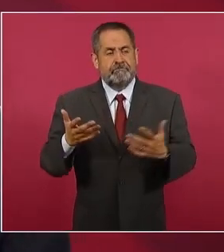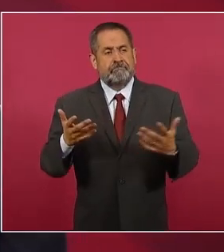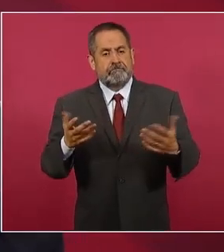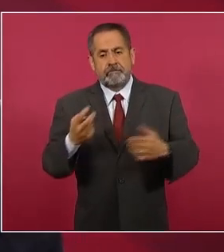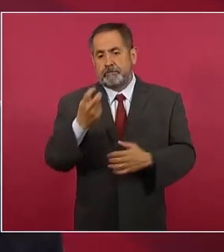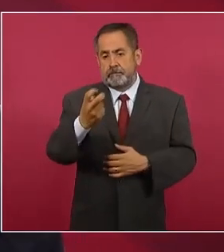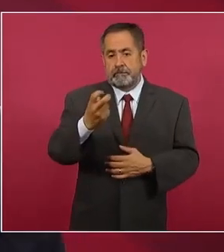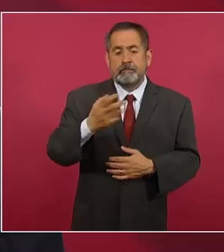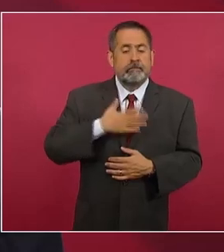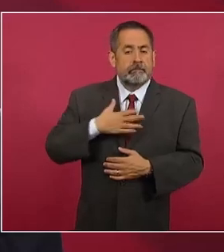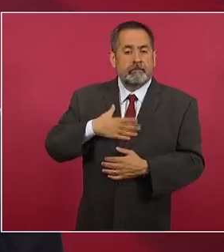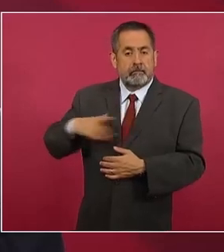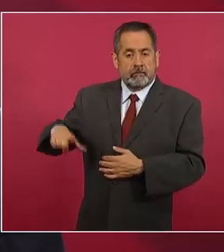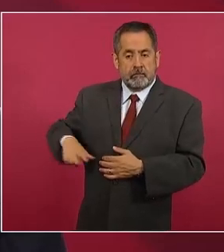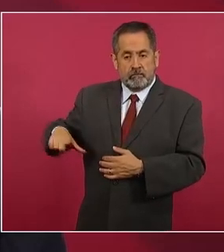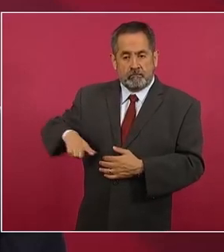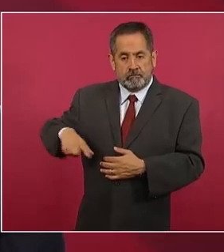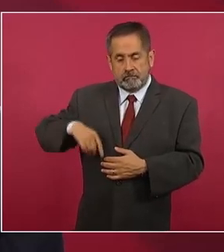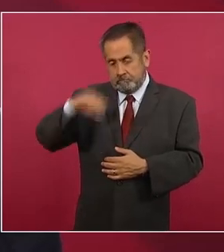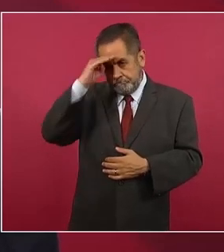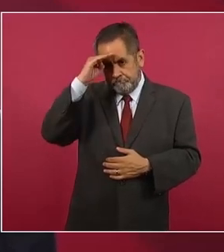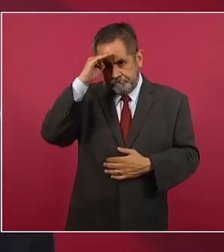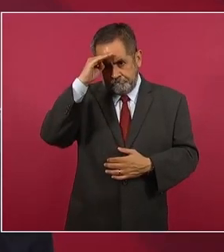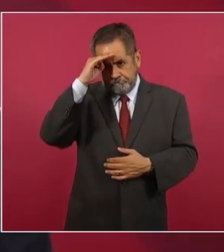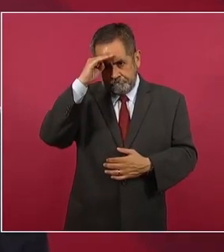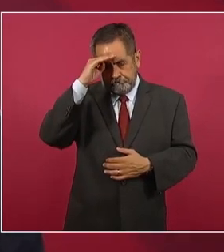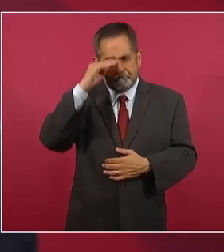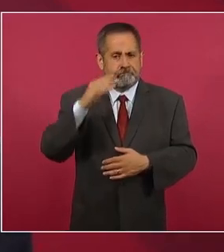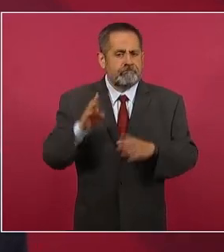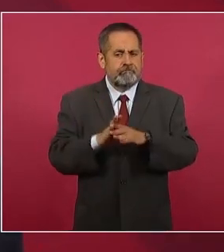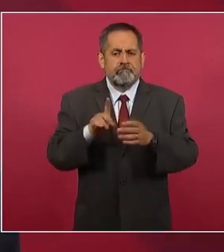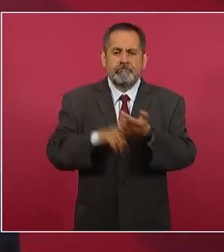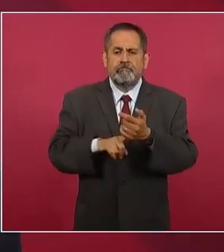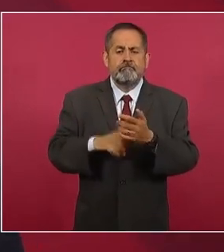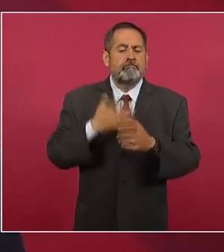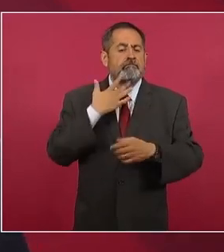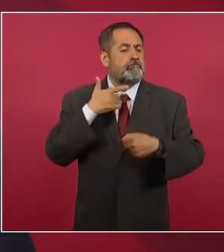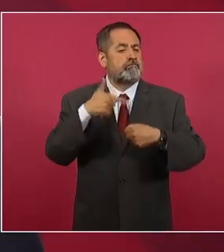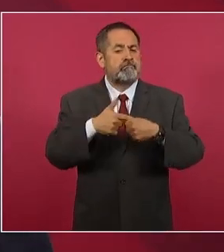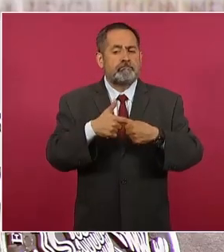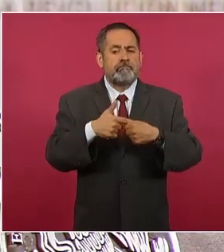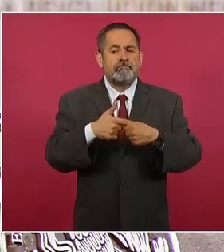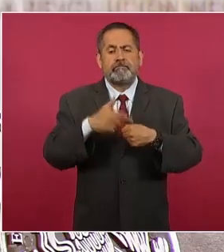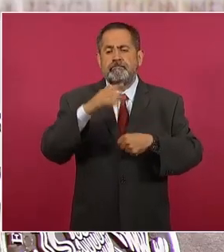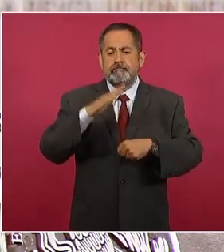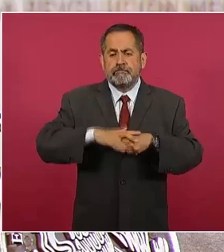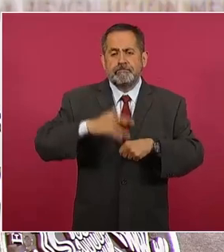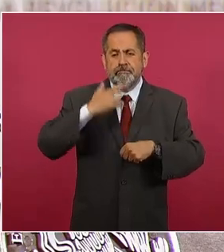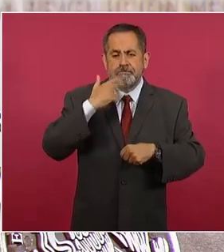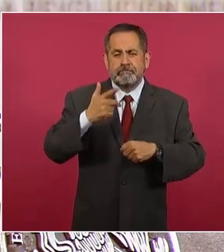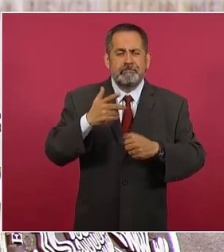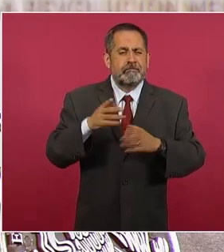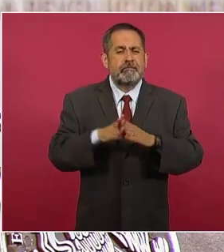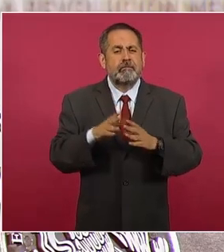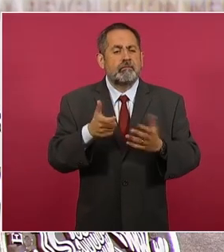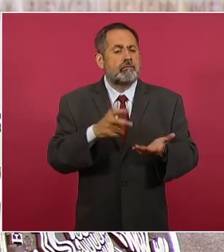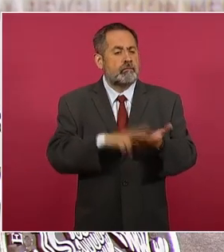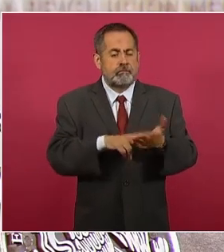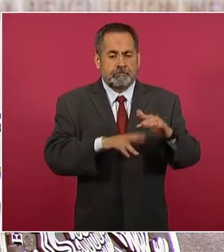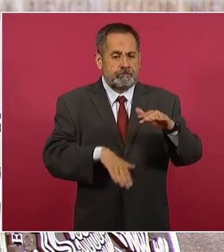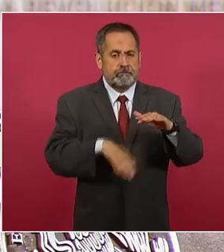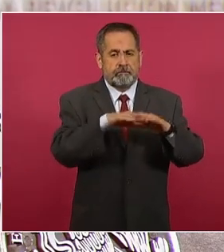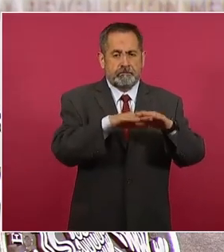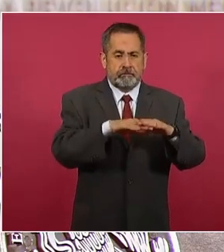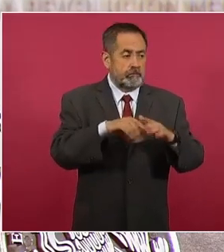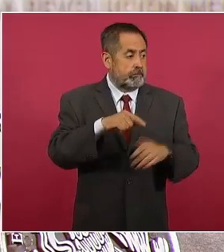gobierno sentó una base para estabilizar el precio de la gasolina en su nivel de no más del aumento